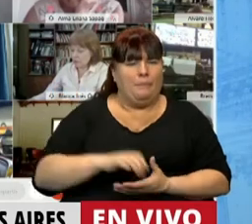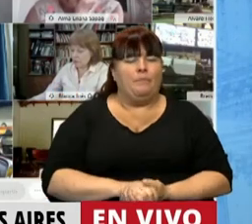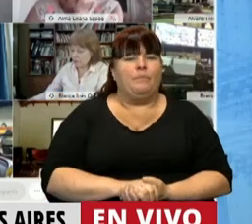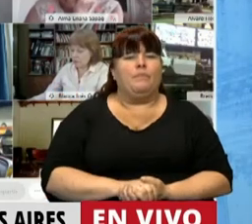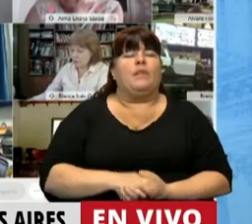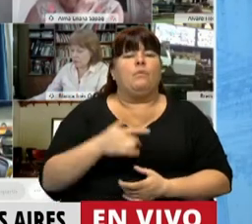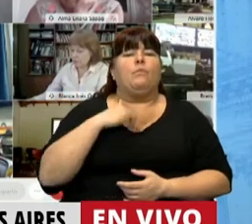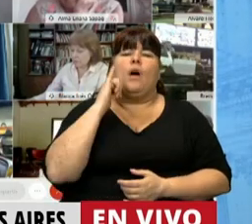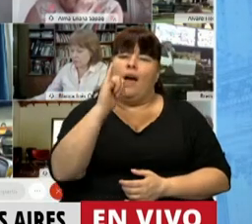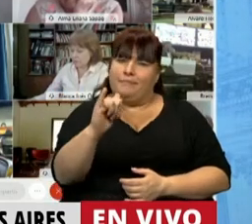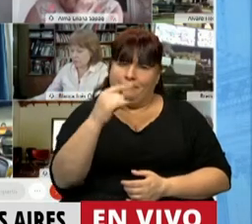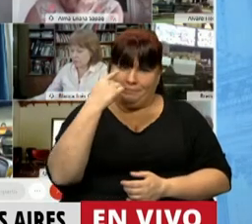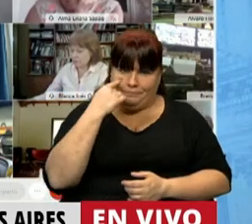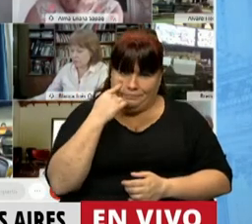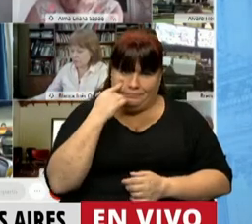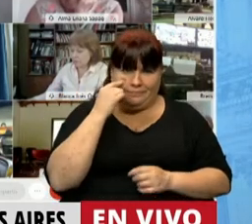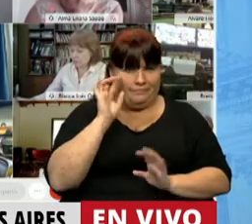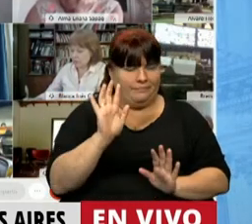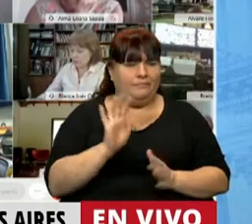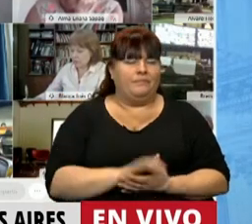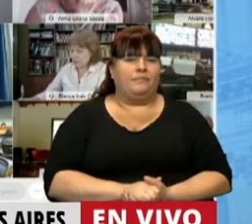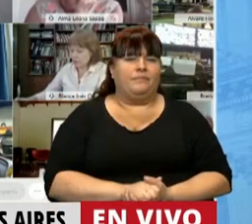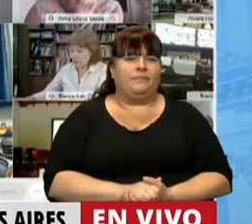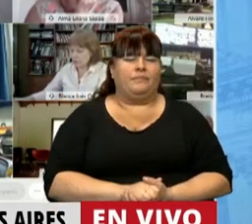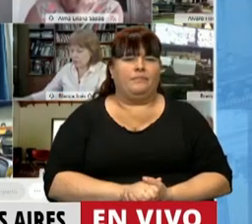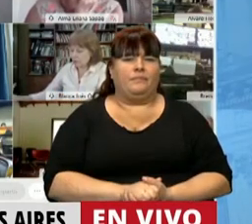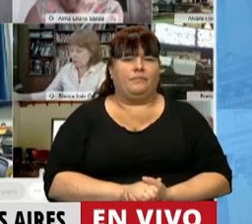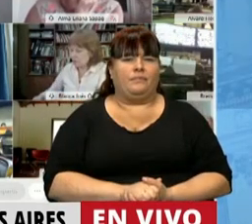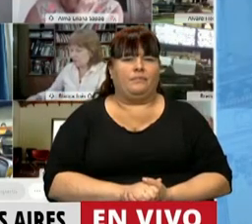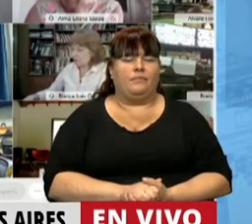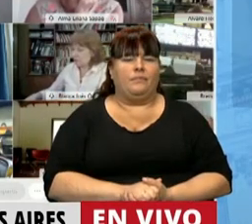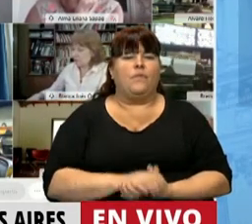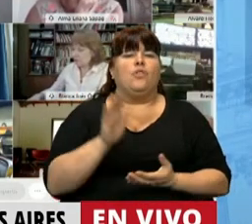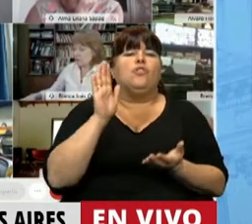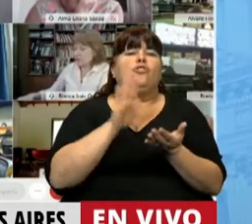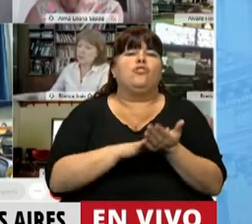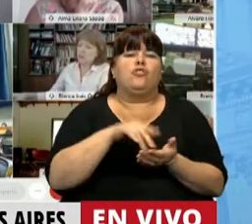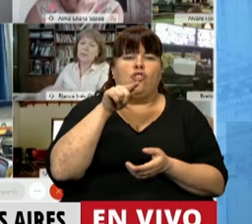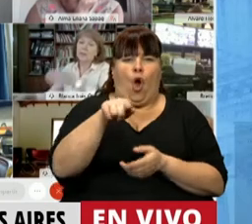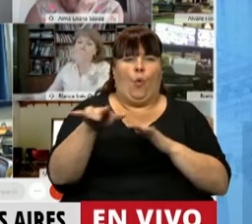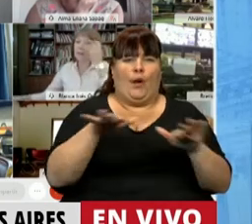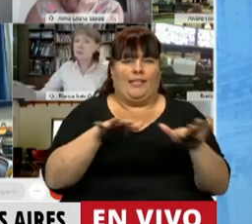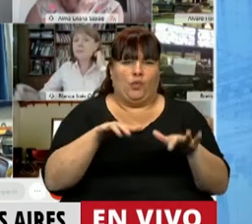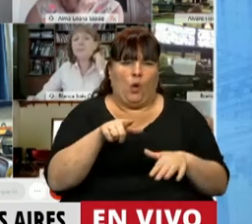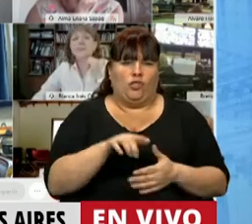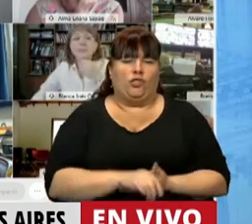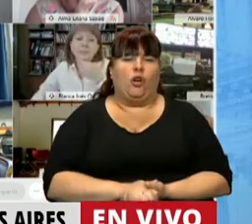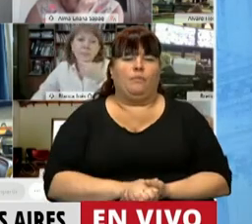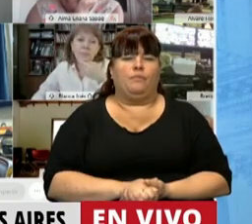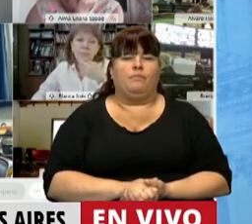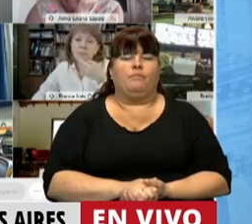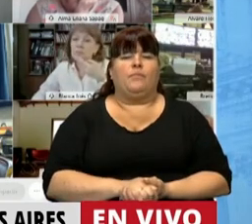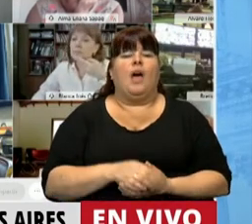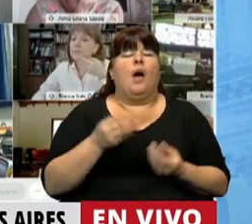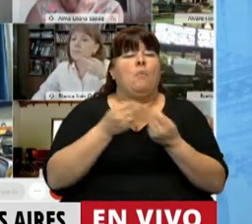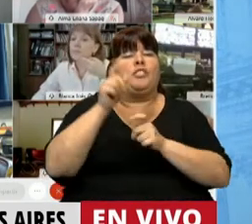quiero llamar la atención sobre esa situación donde